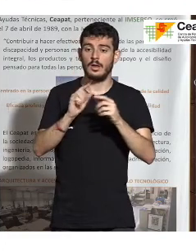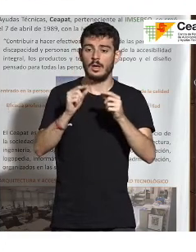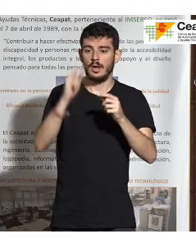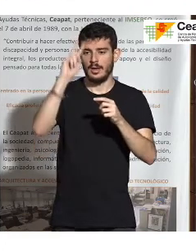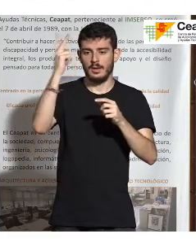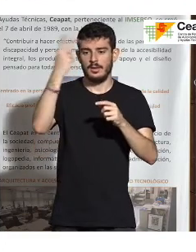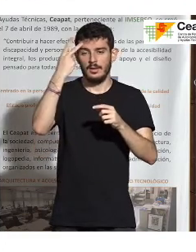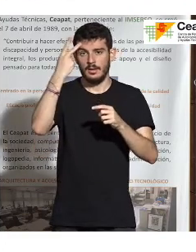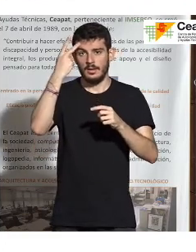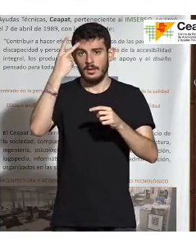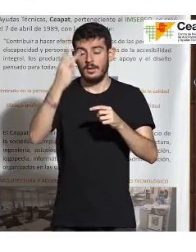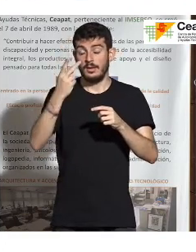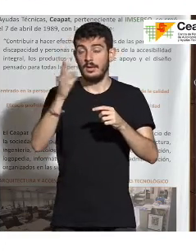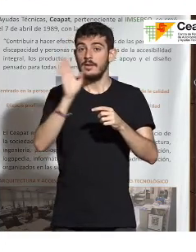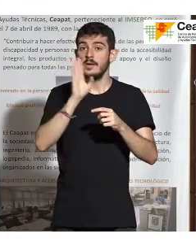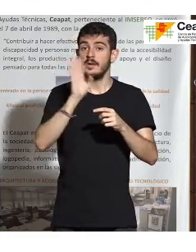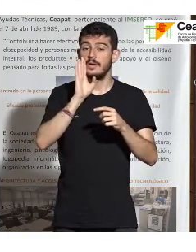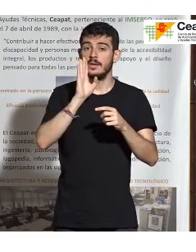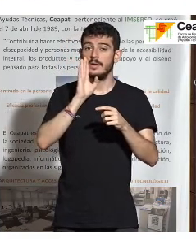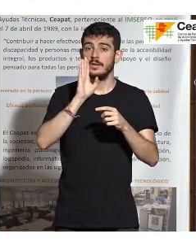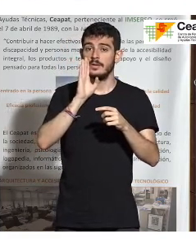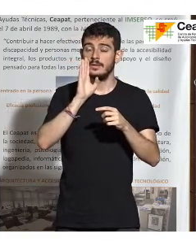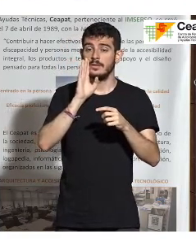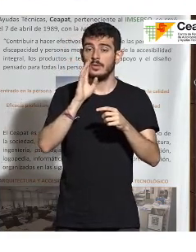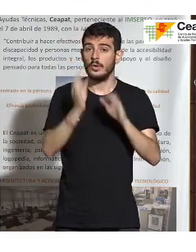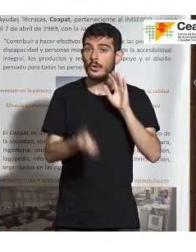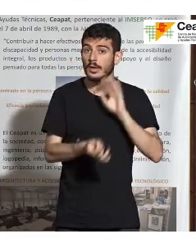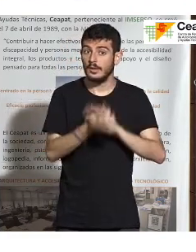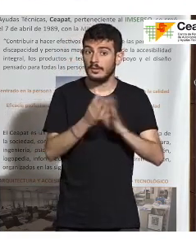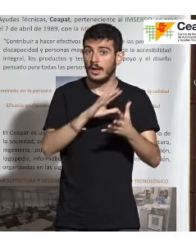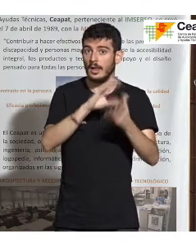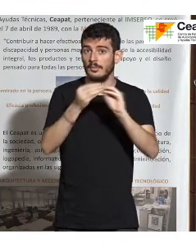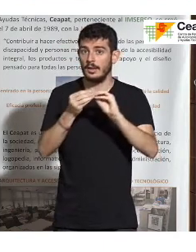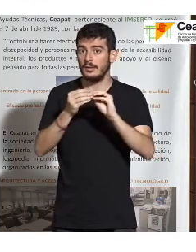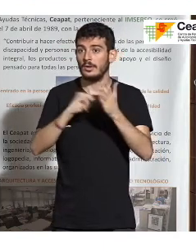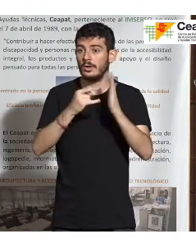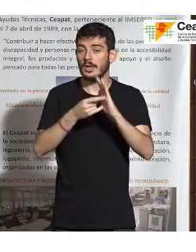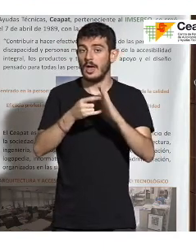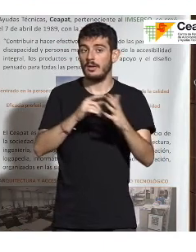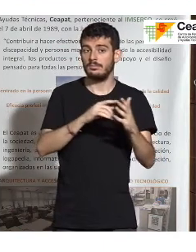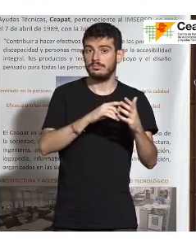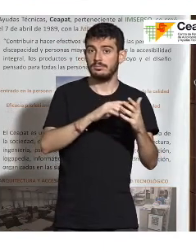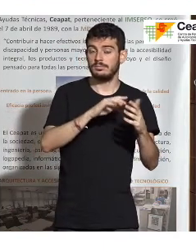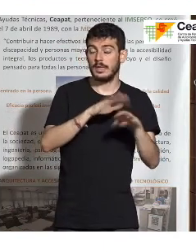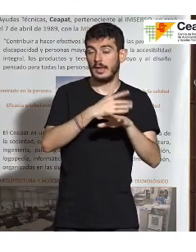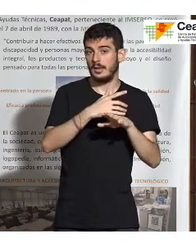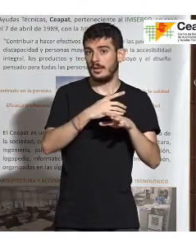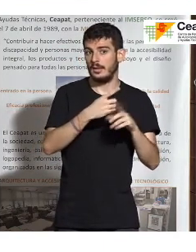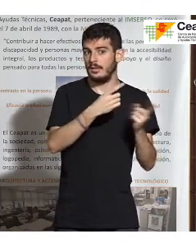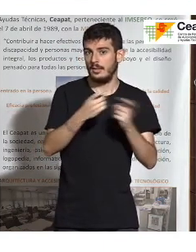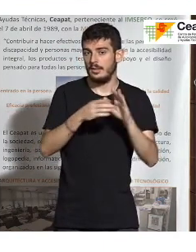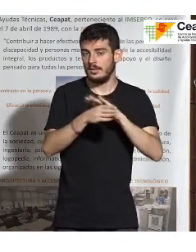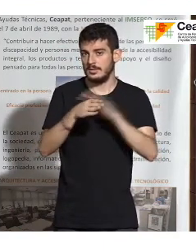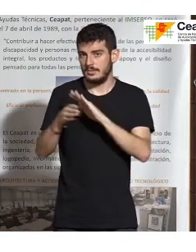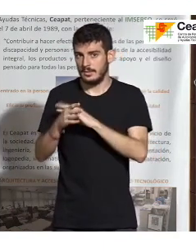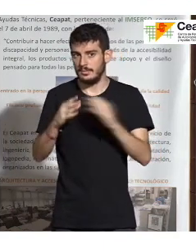Nosotros, he comentado que desde los orígenes hemos ido adaptando la tecnología para que fuese accesible según se iba necesitando y creo que, bueno,